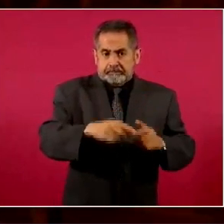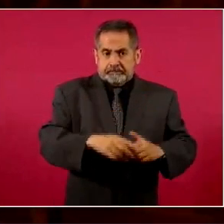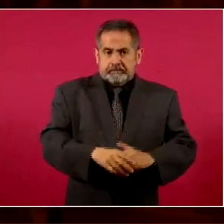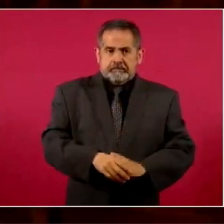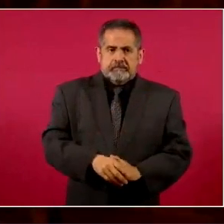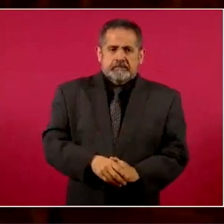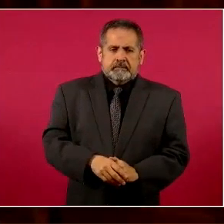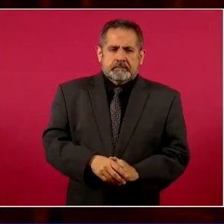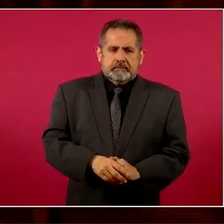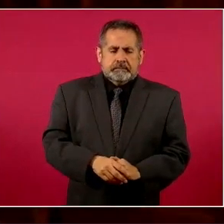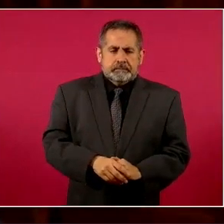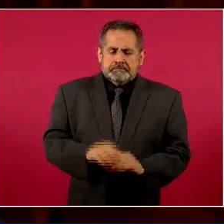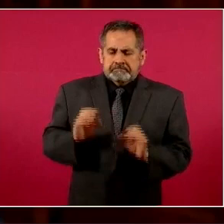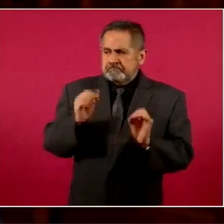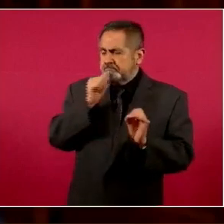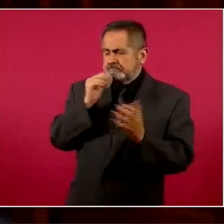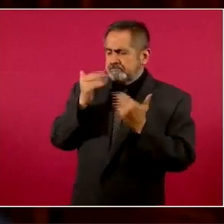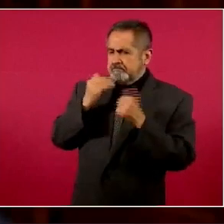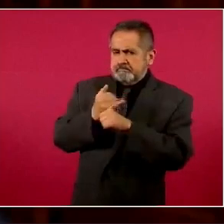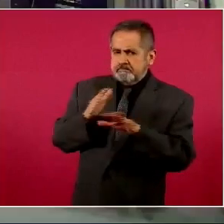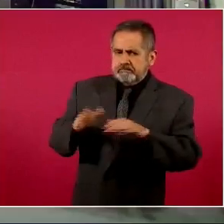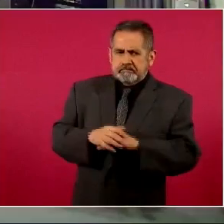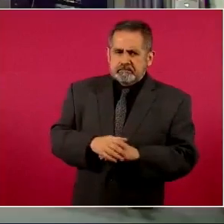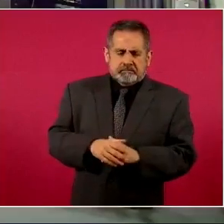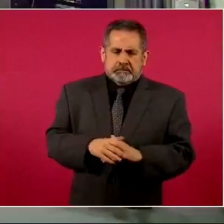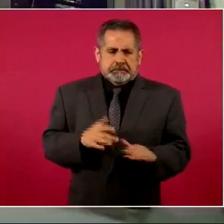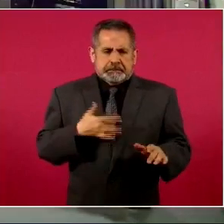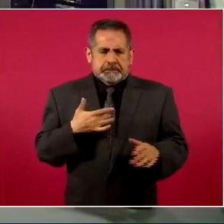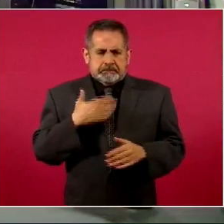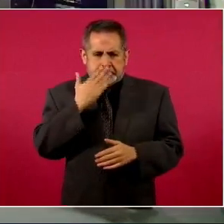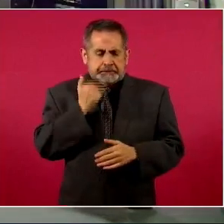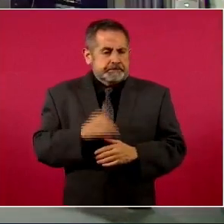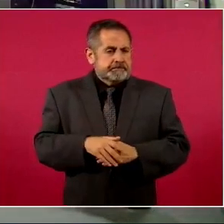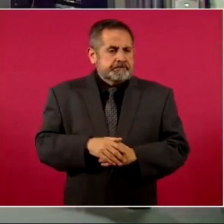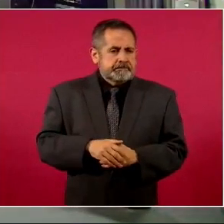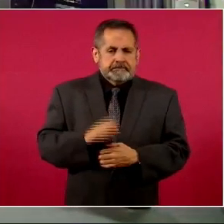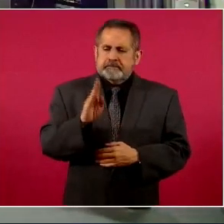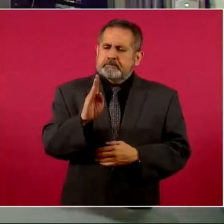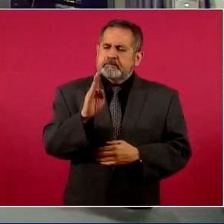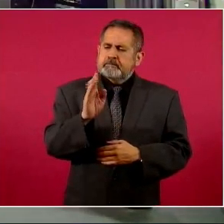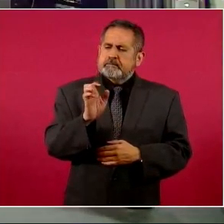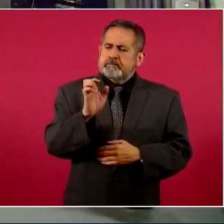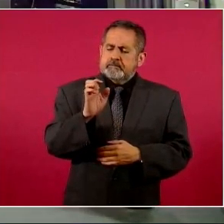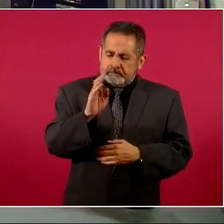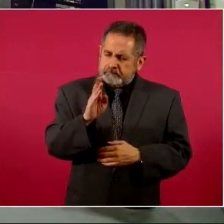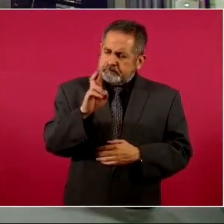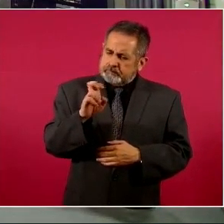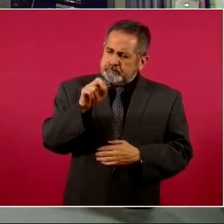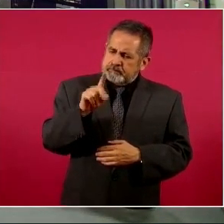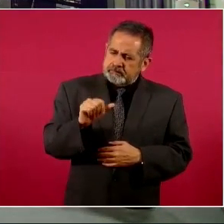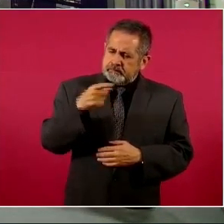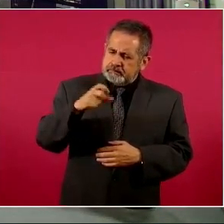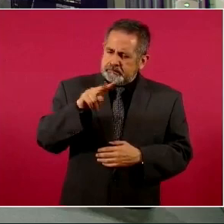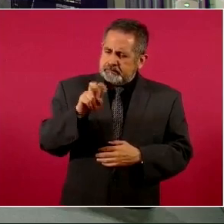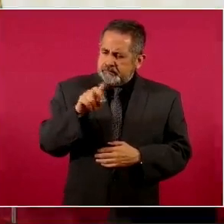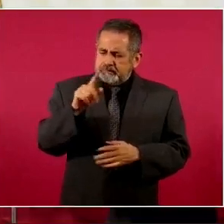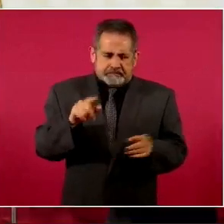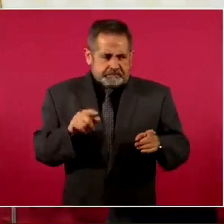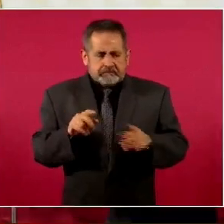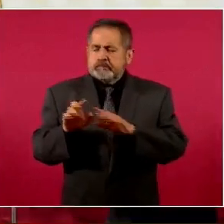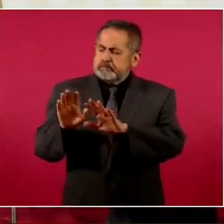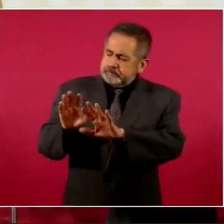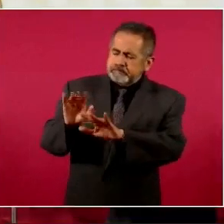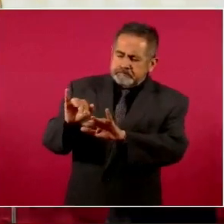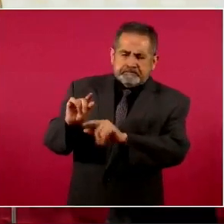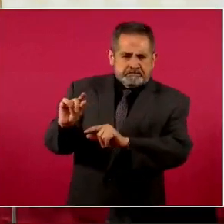No tienes la información. Brenda Quevedo. ¿Eh? Brenda Quevedo. Sí, porque se